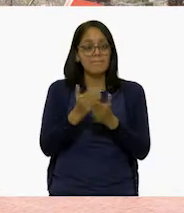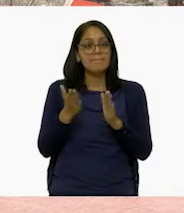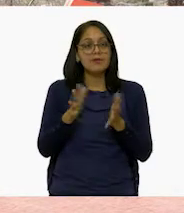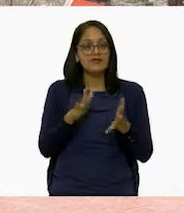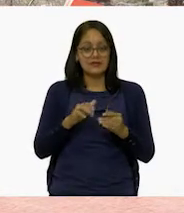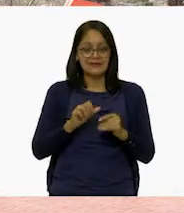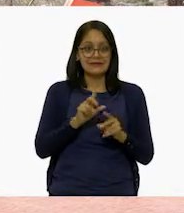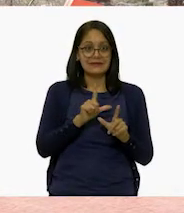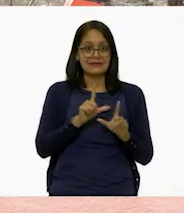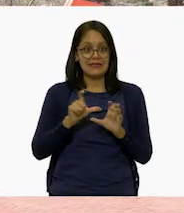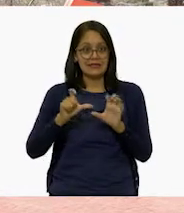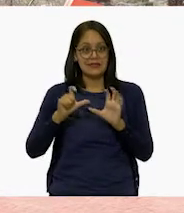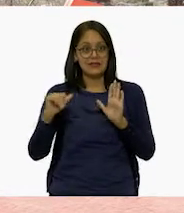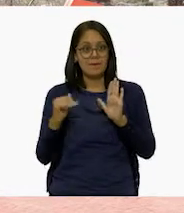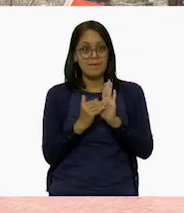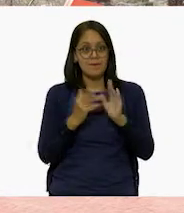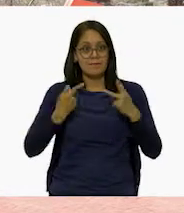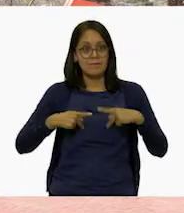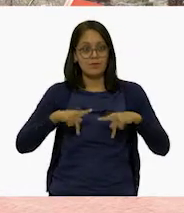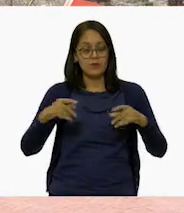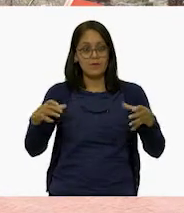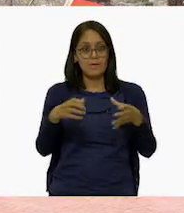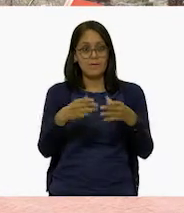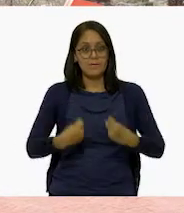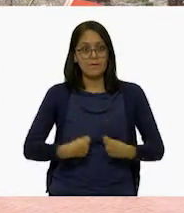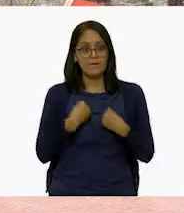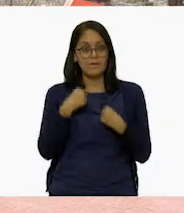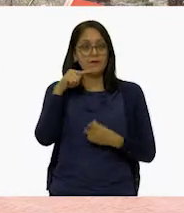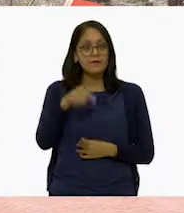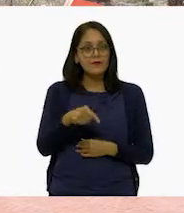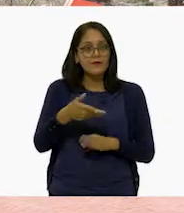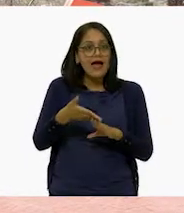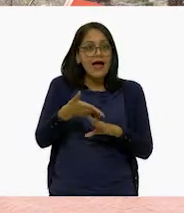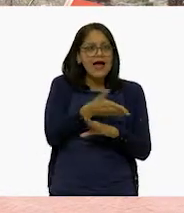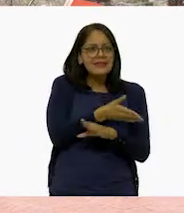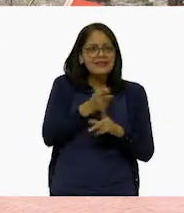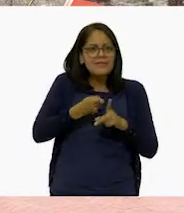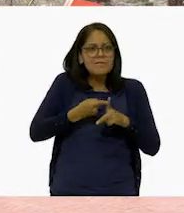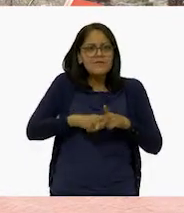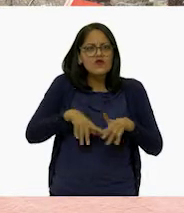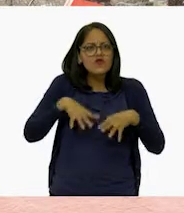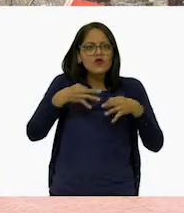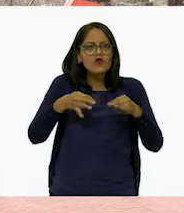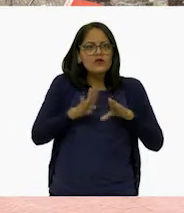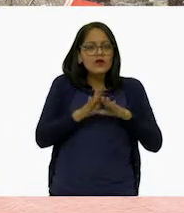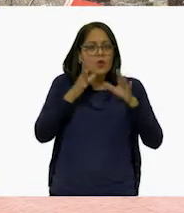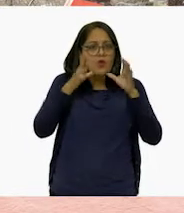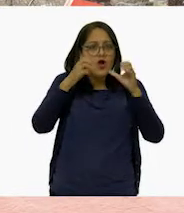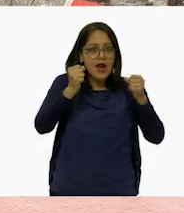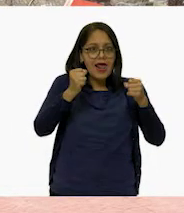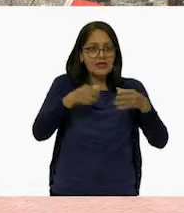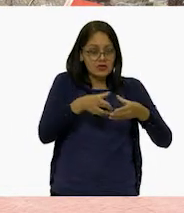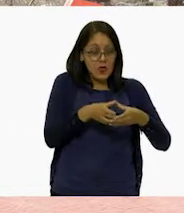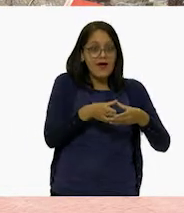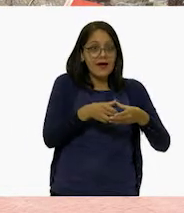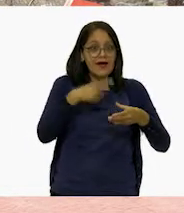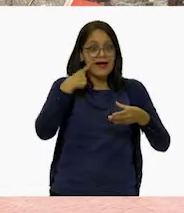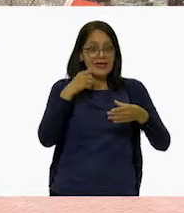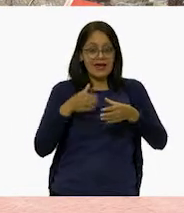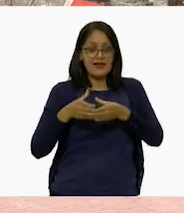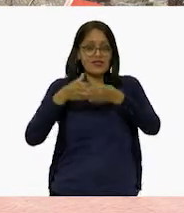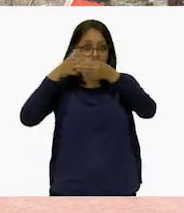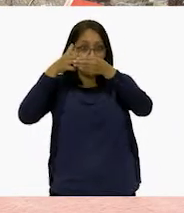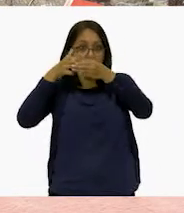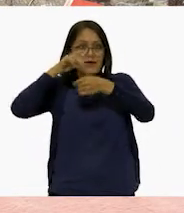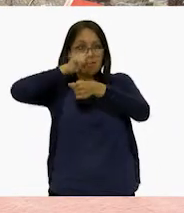700 mil habitantes, pero inició como un rancho en el que había una torre de vigilancia o